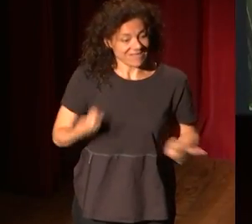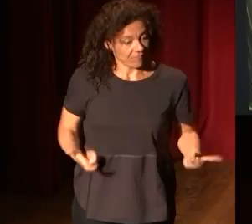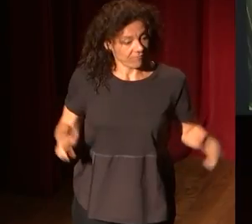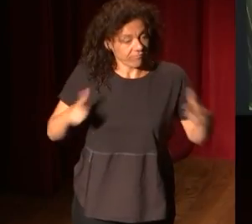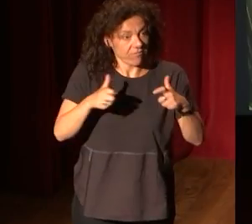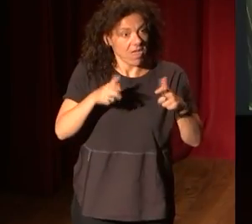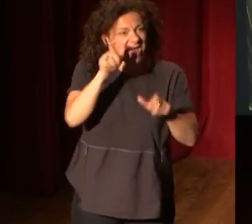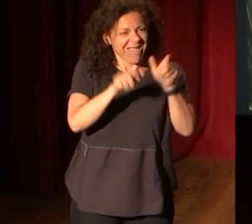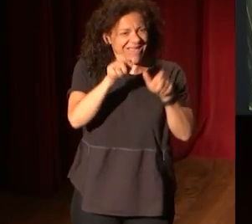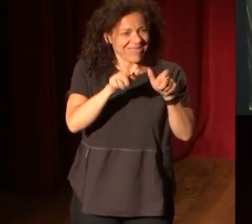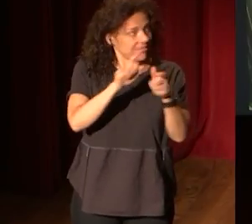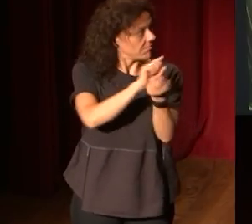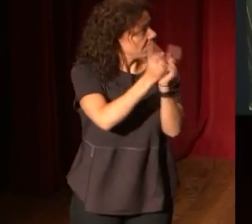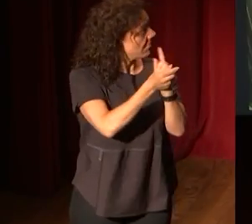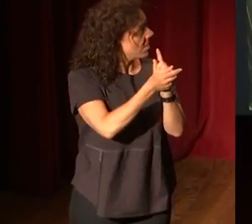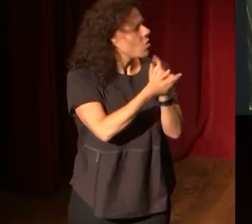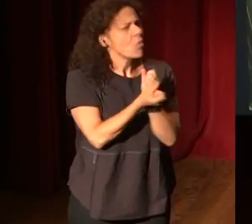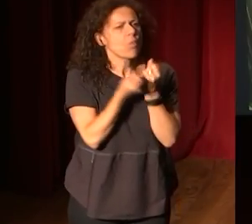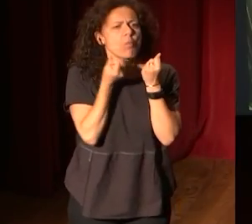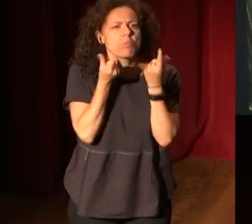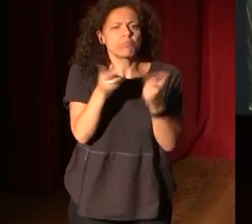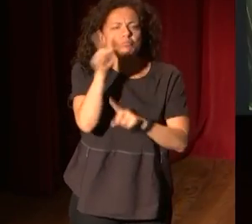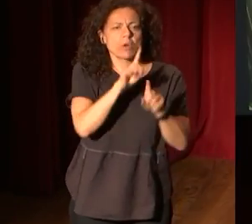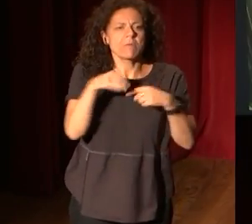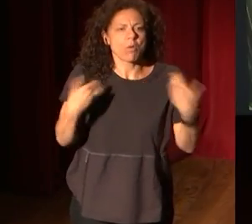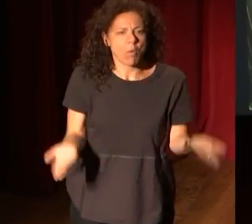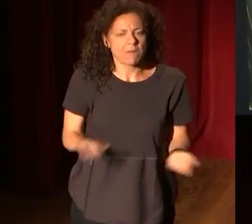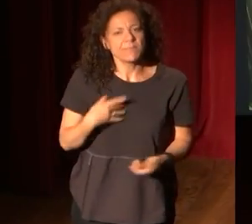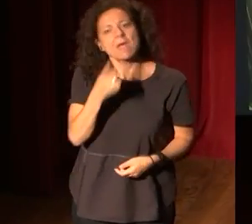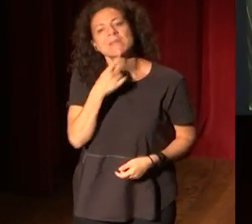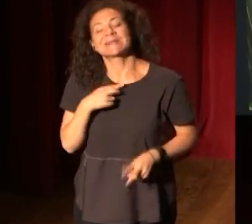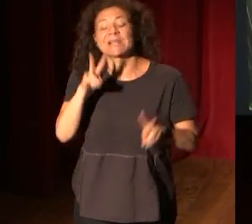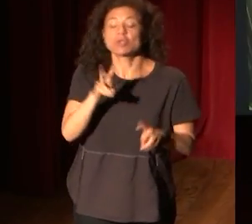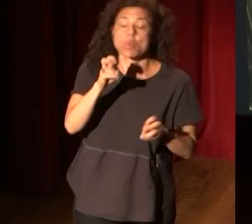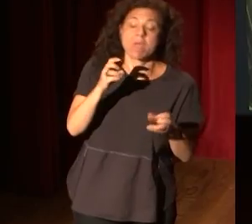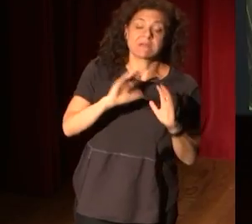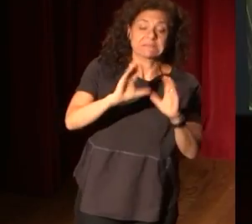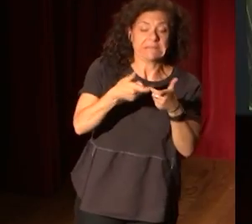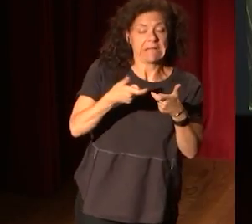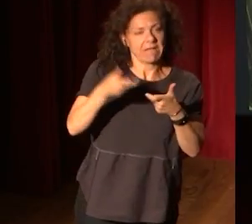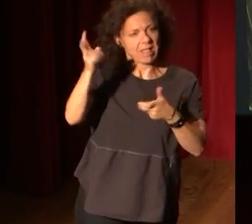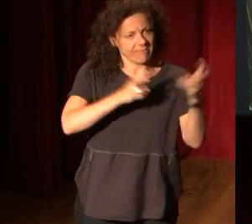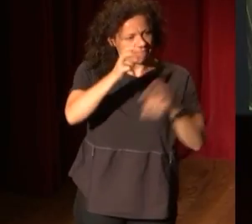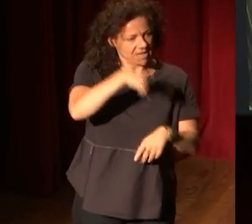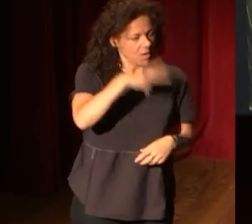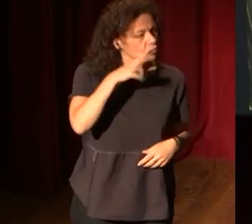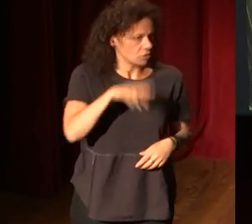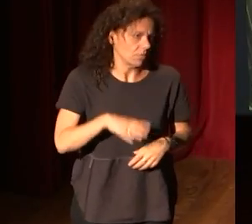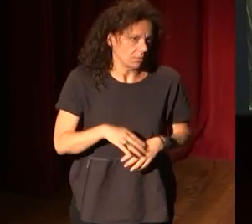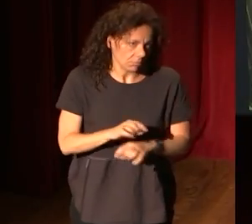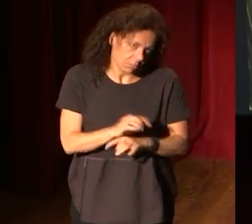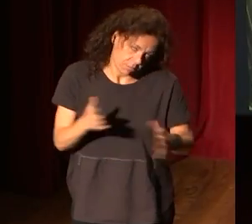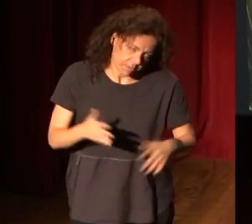invertida, ¿cuál es el problema? Me dirán, no, hombre, es que las nuevas generaciones tienen que venir a los museos. Y digo, me faltaría más,